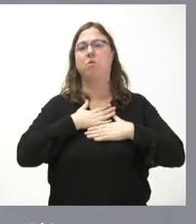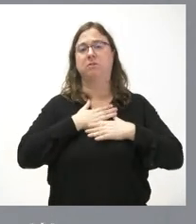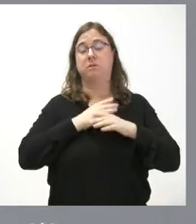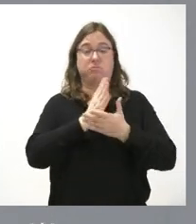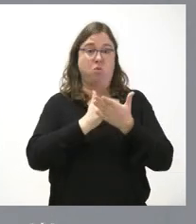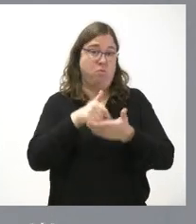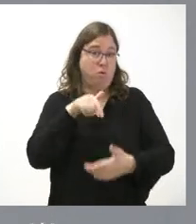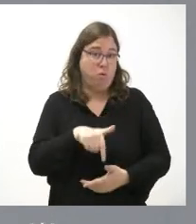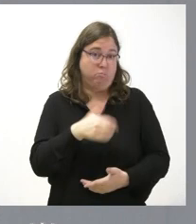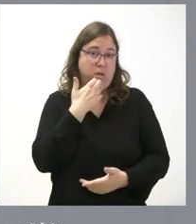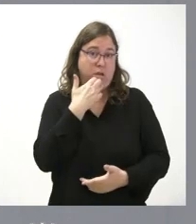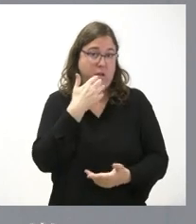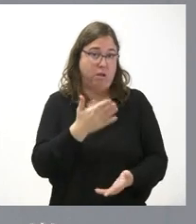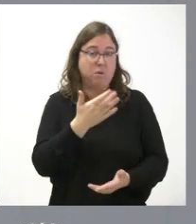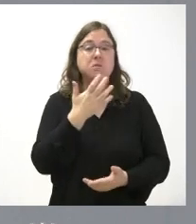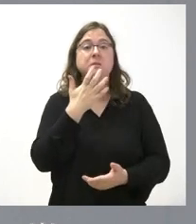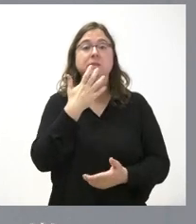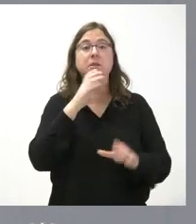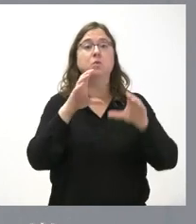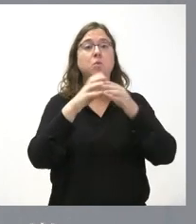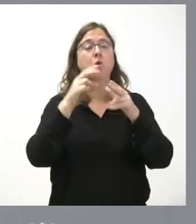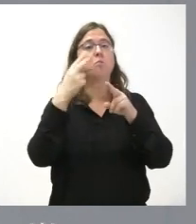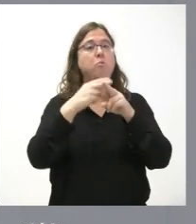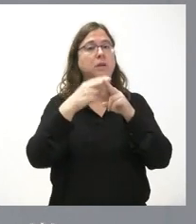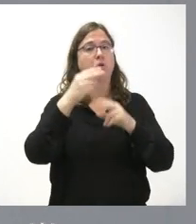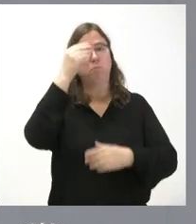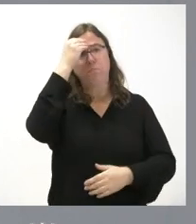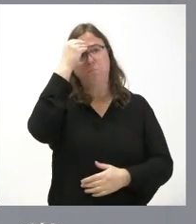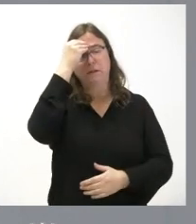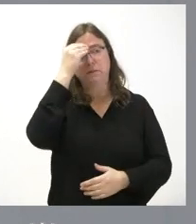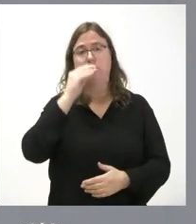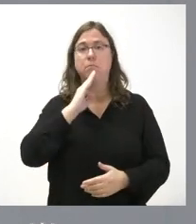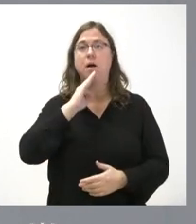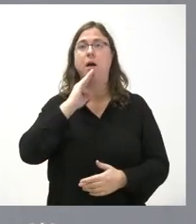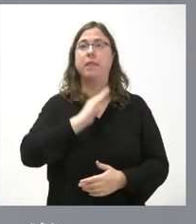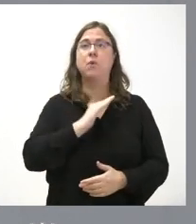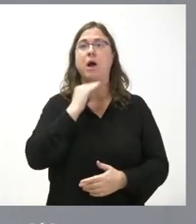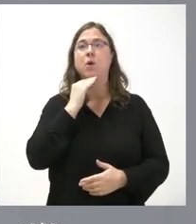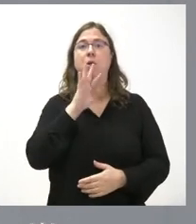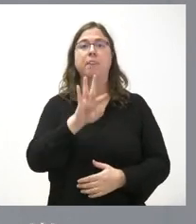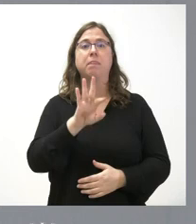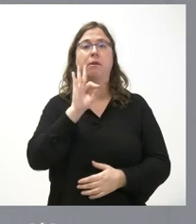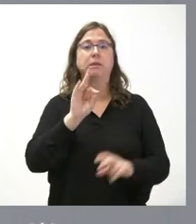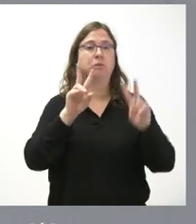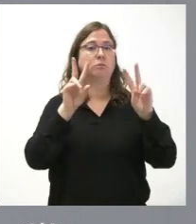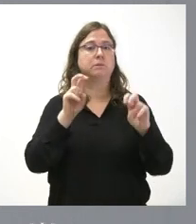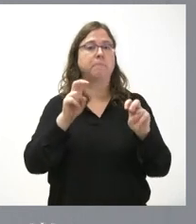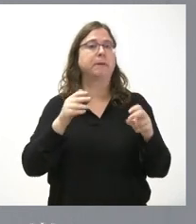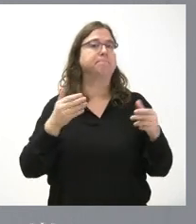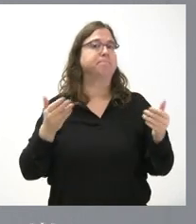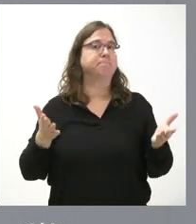ejemplo de esas actividades y si hay algún partido político que estimo oportuno tener una decisión sobre este asunto, pues tendrá que